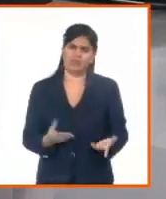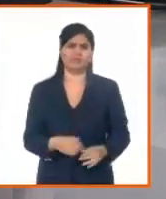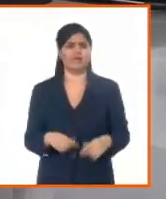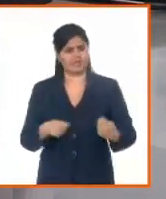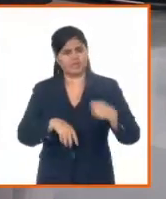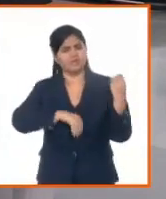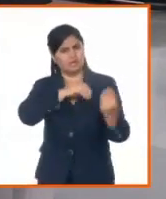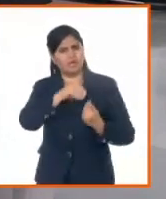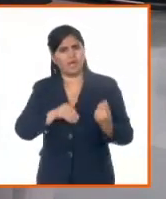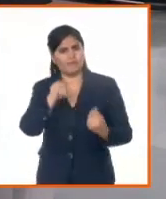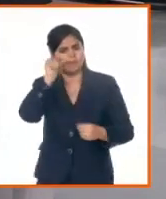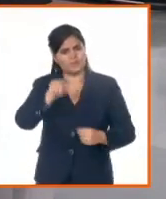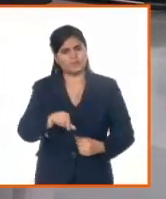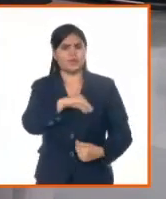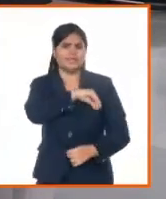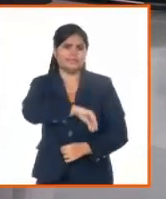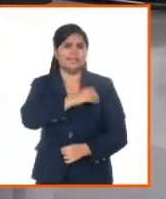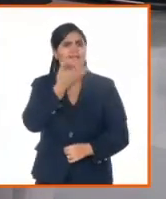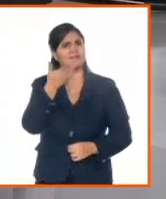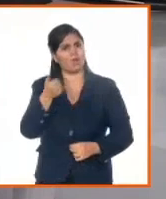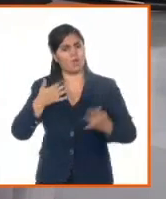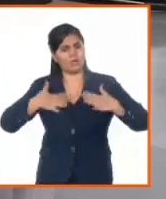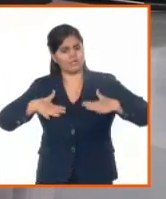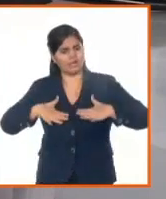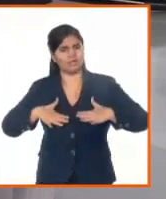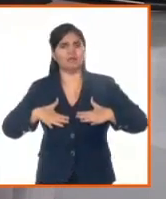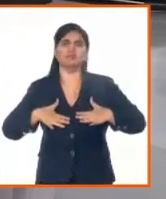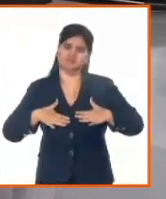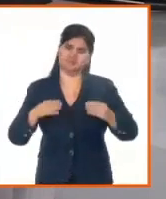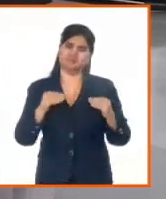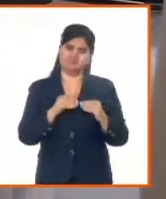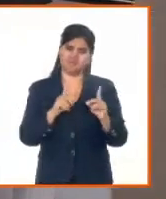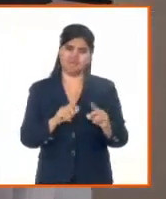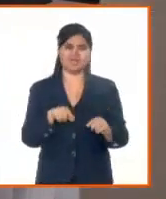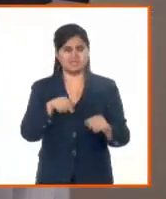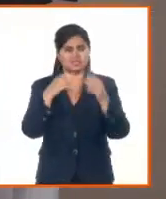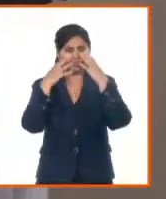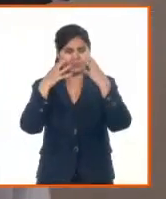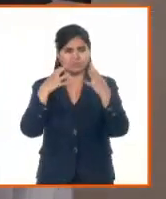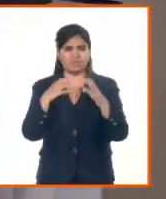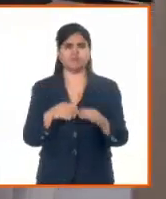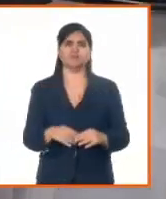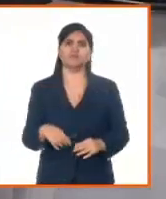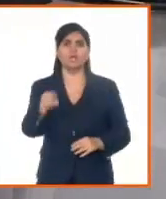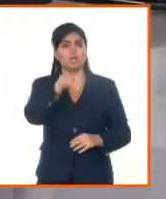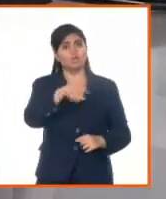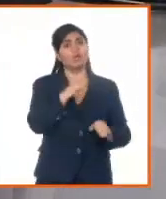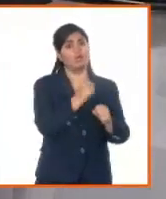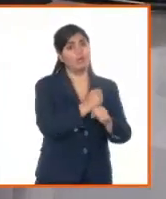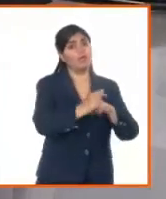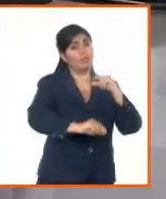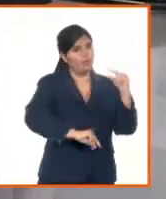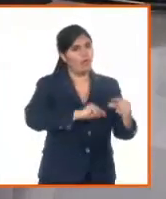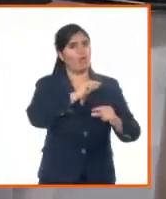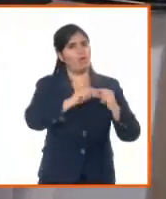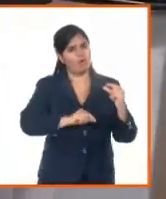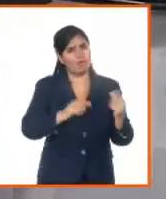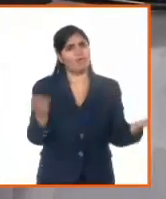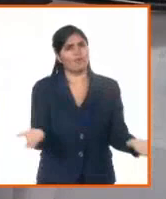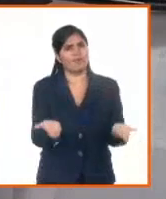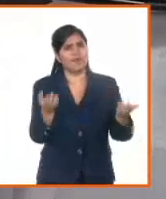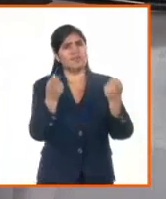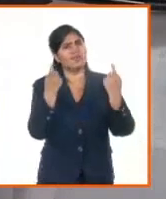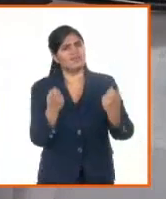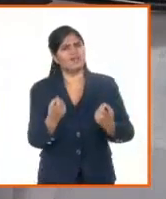a crear y a vivir, pues yo creo que eso es importante. Y en ese camino ustedes están, creo que falta